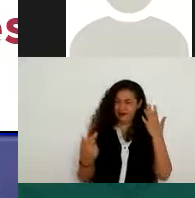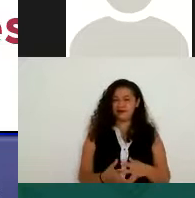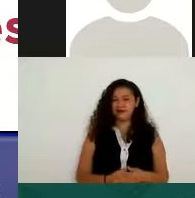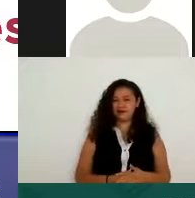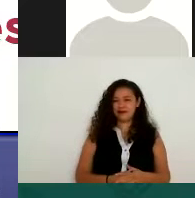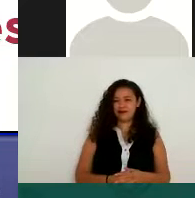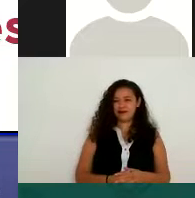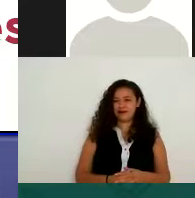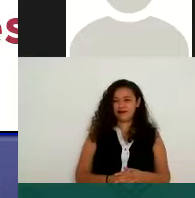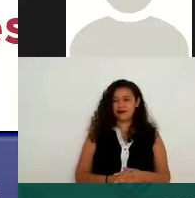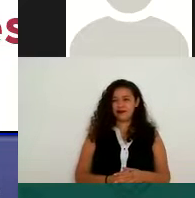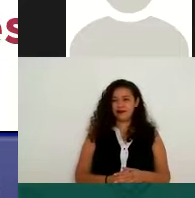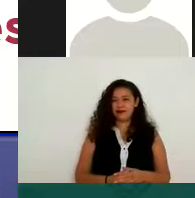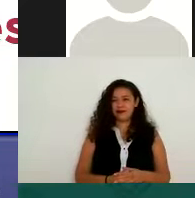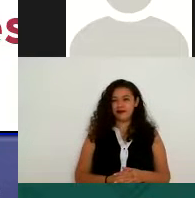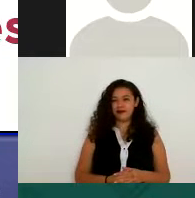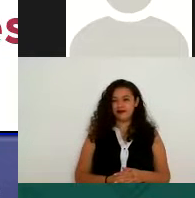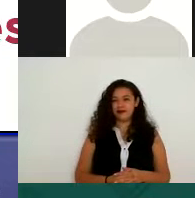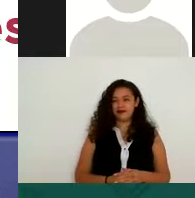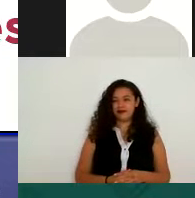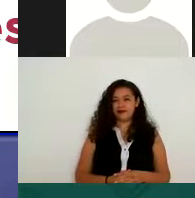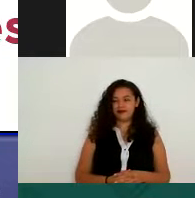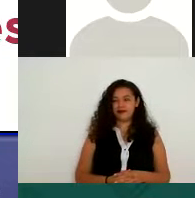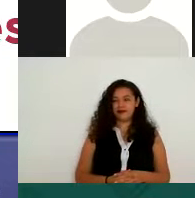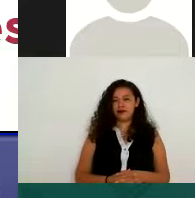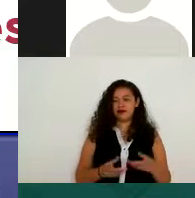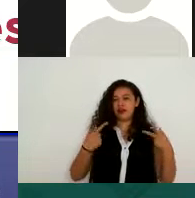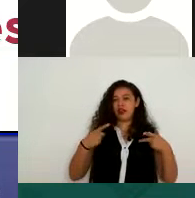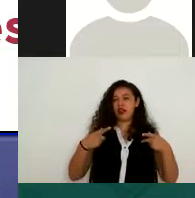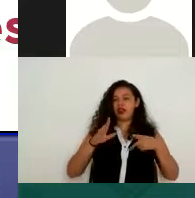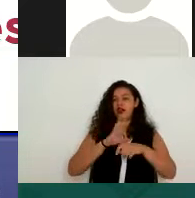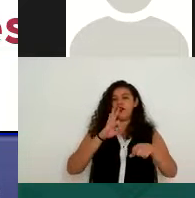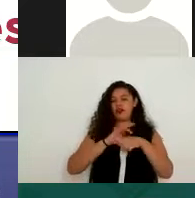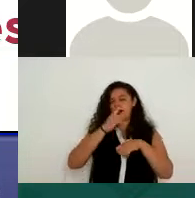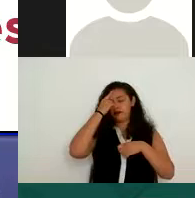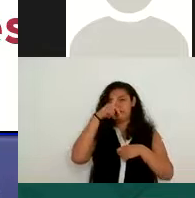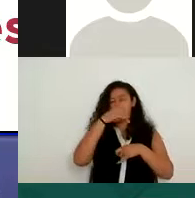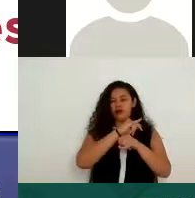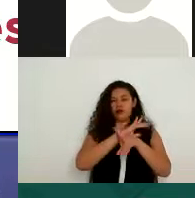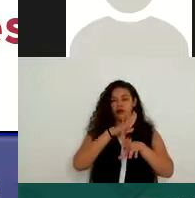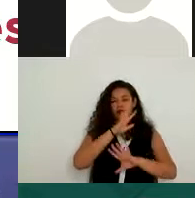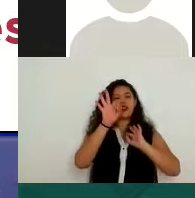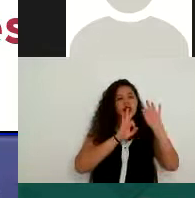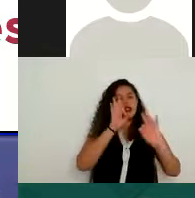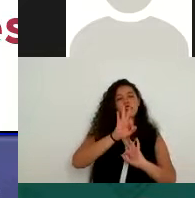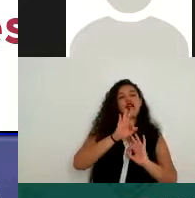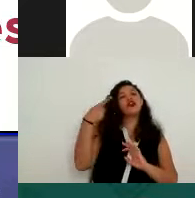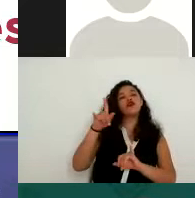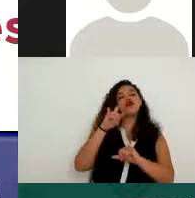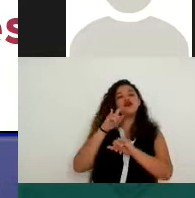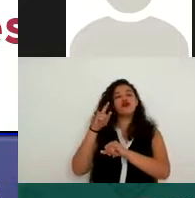que busca la protección de la persona en relación con el tratamiento de desinformación. hay